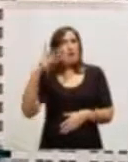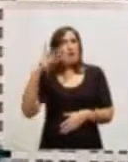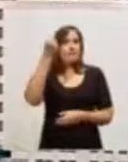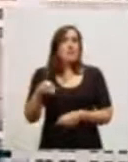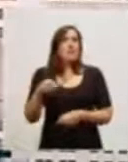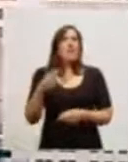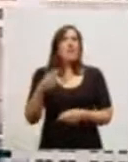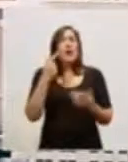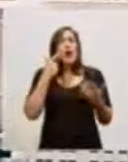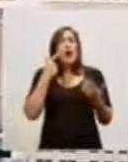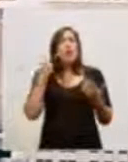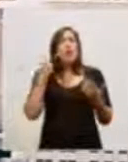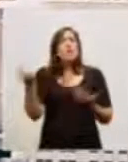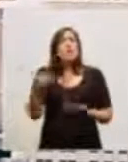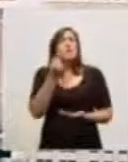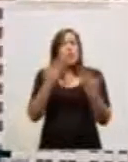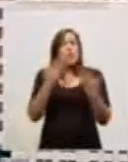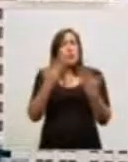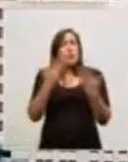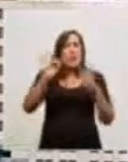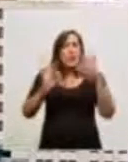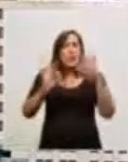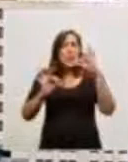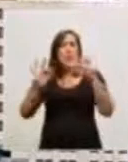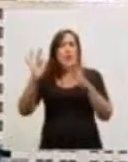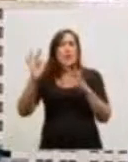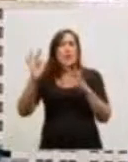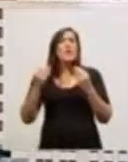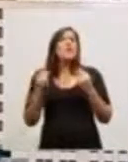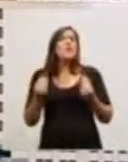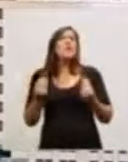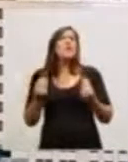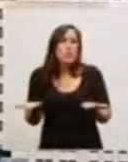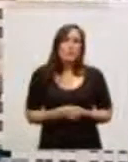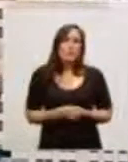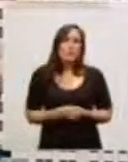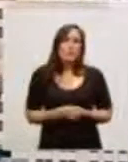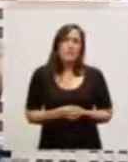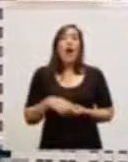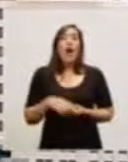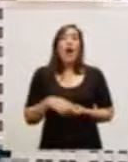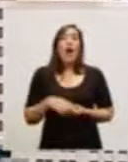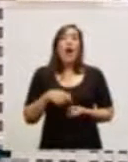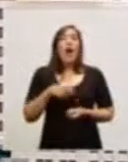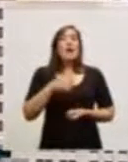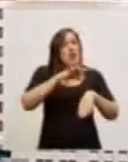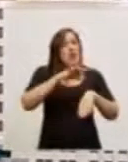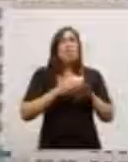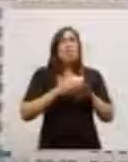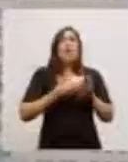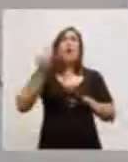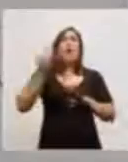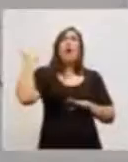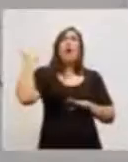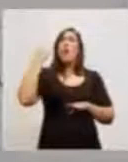miden estas cosas. Y bueno, se miden con enfermedades eliminadas, como por ejemplo rubiola, el último